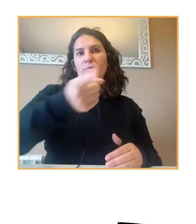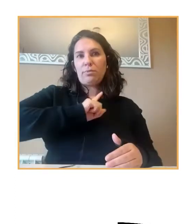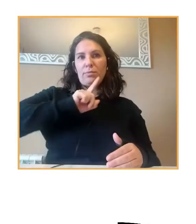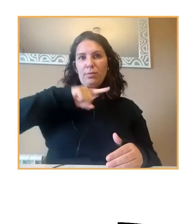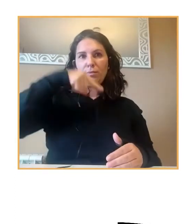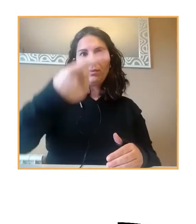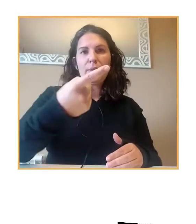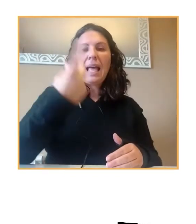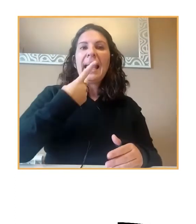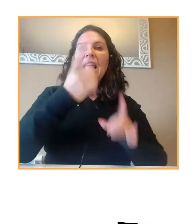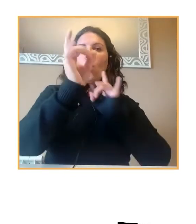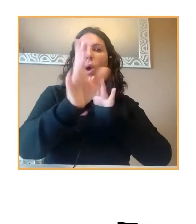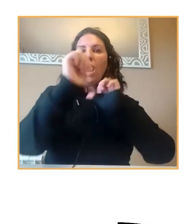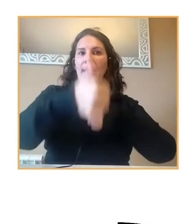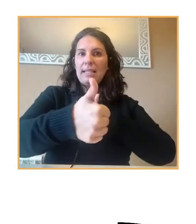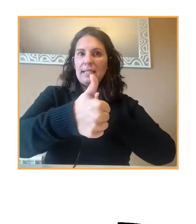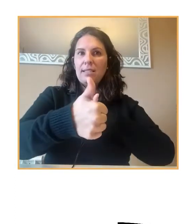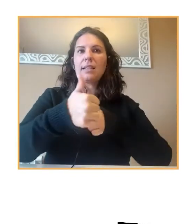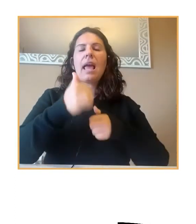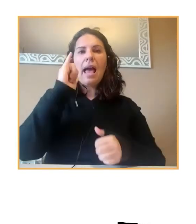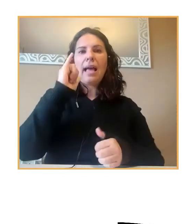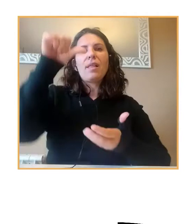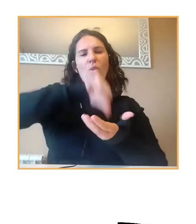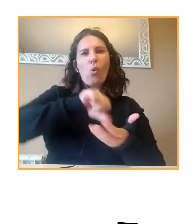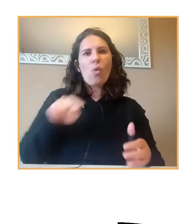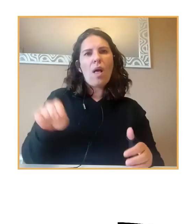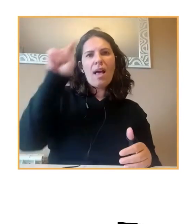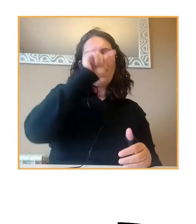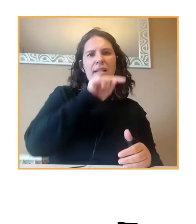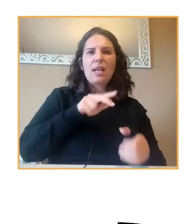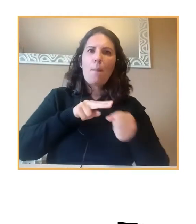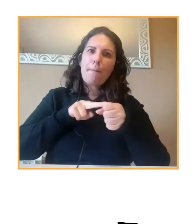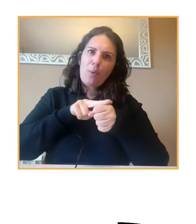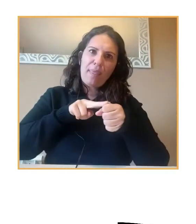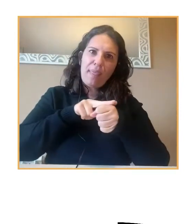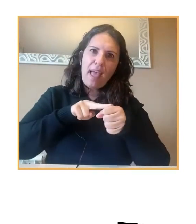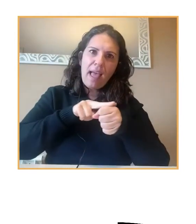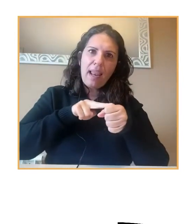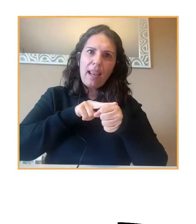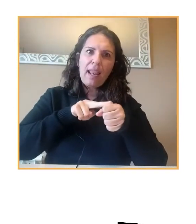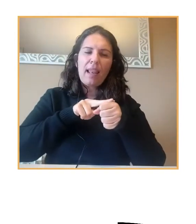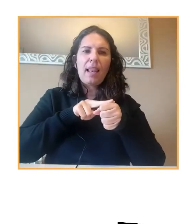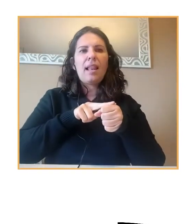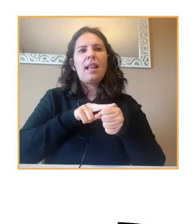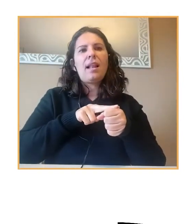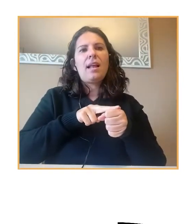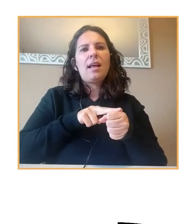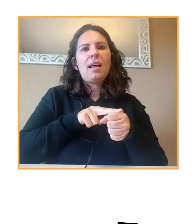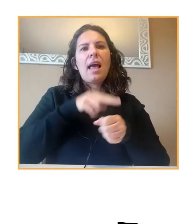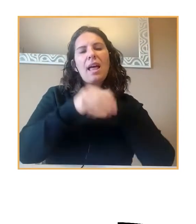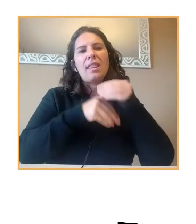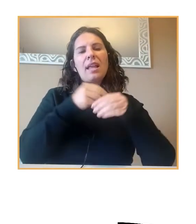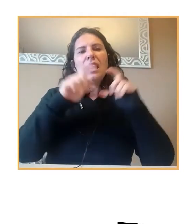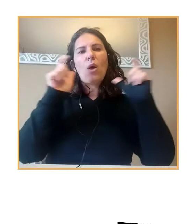por todas las ciudades o las principales ciudades a nivel provincial se normalmente realizan reuniones en